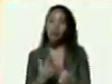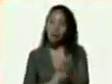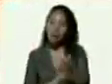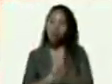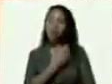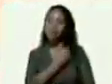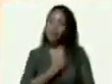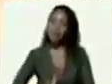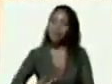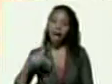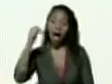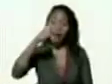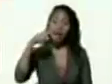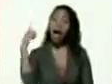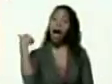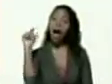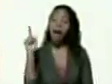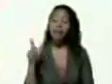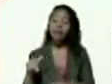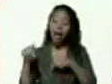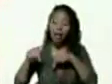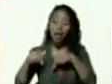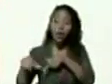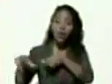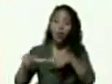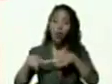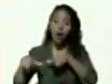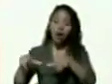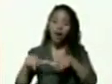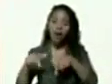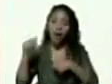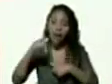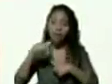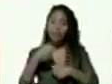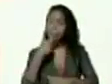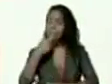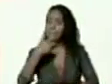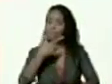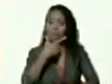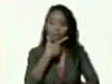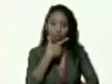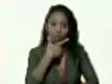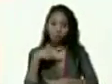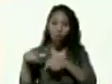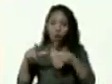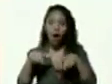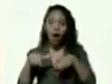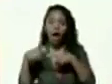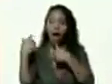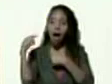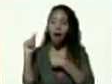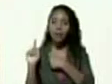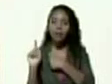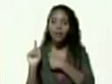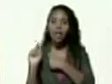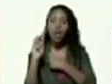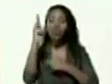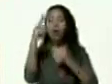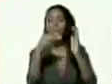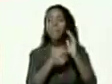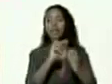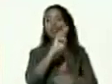hay en este lugar en este hermoso escenario están 2